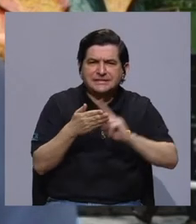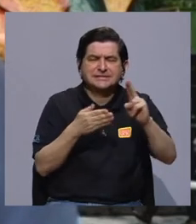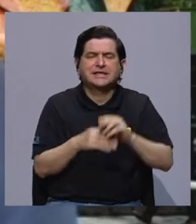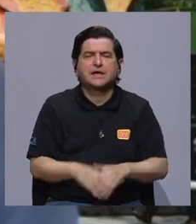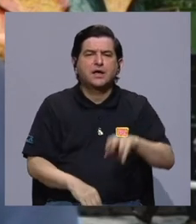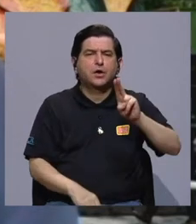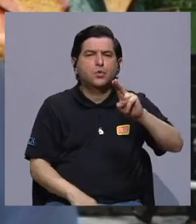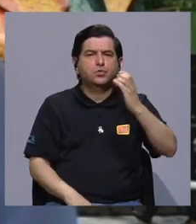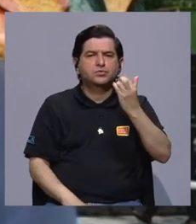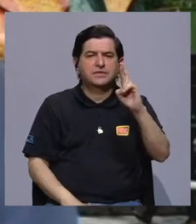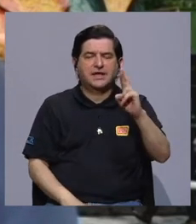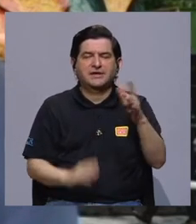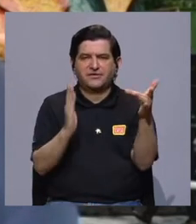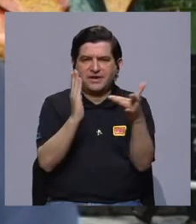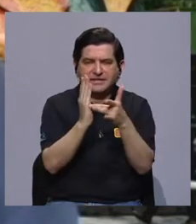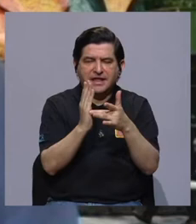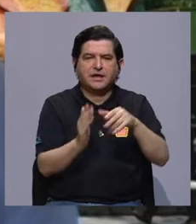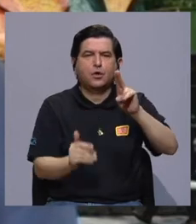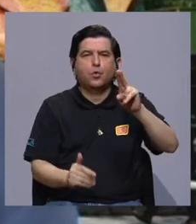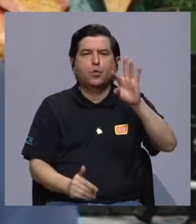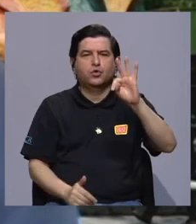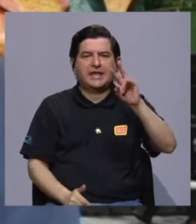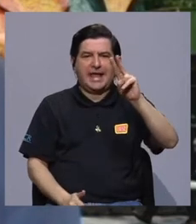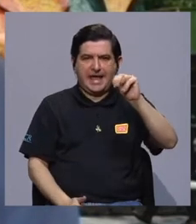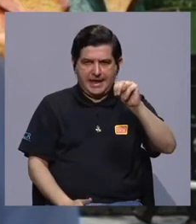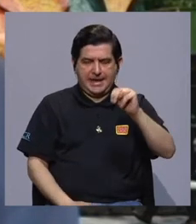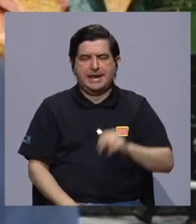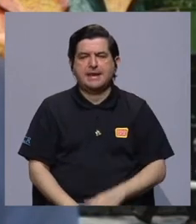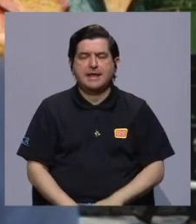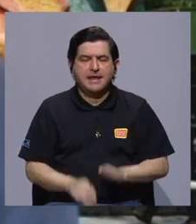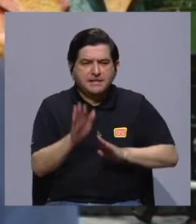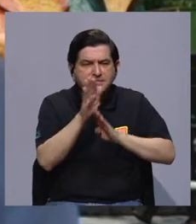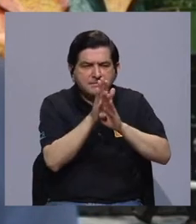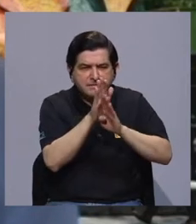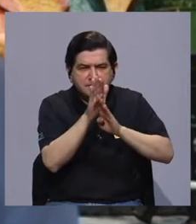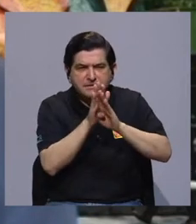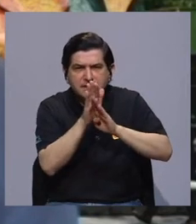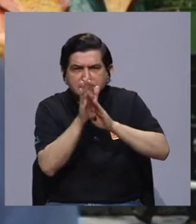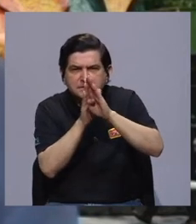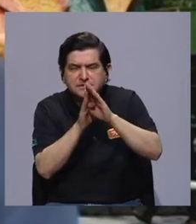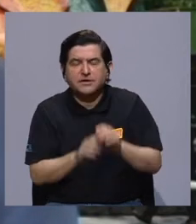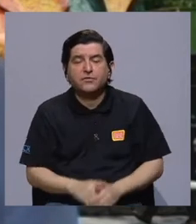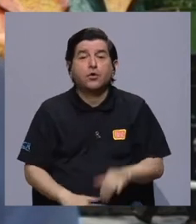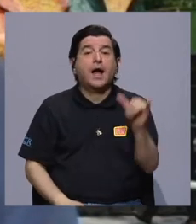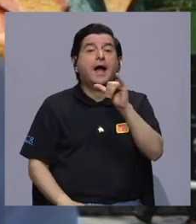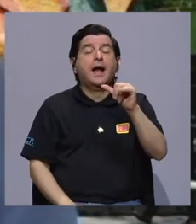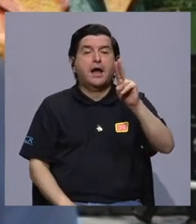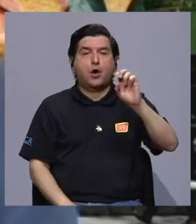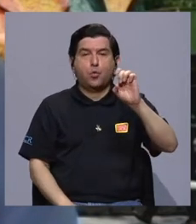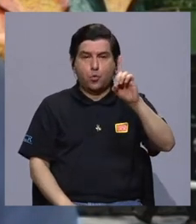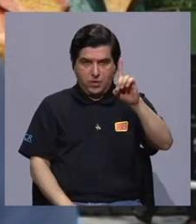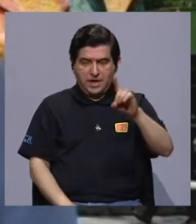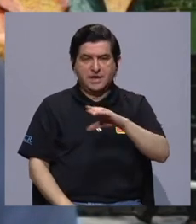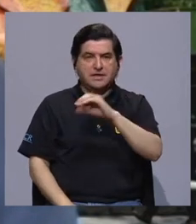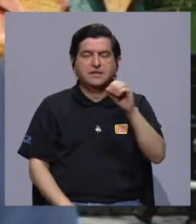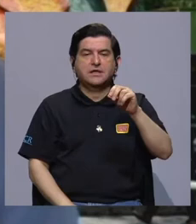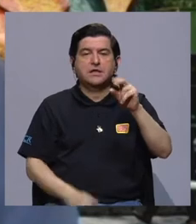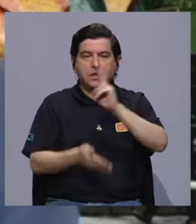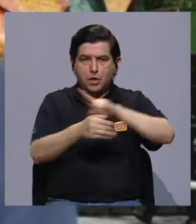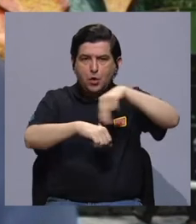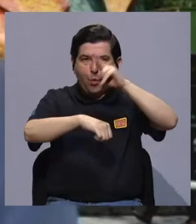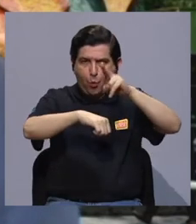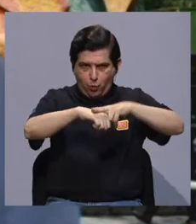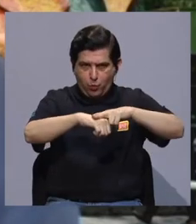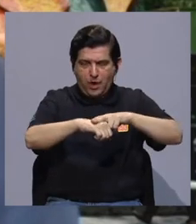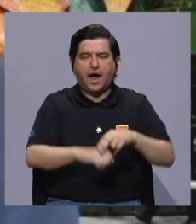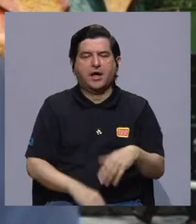universidades, la UCR, el TEC, la UTN, en el desarrollo, la UNED también y la